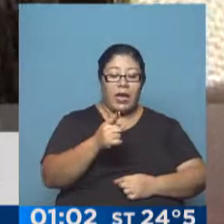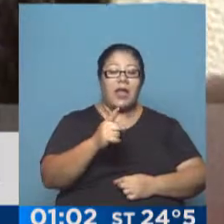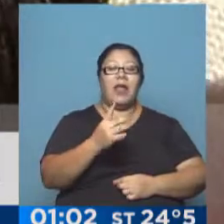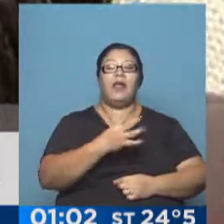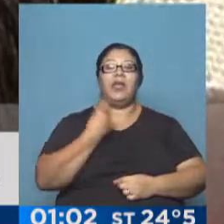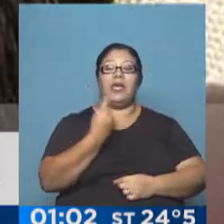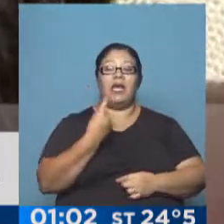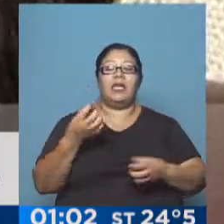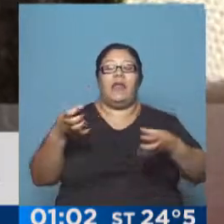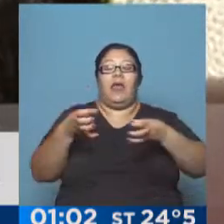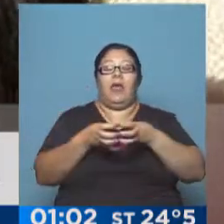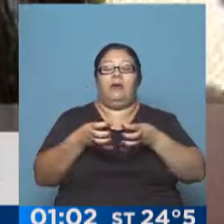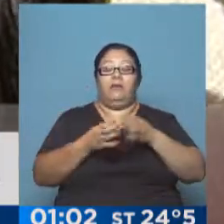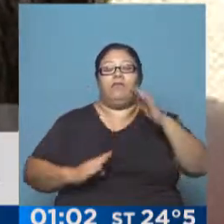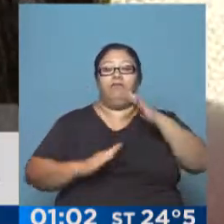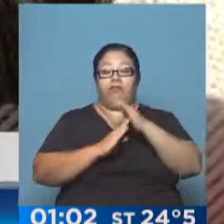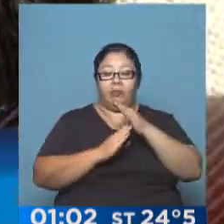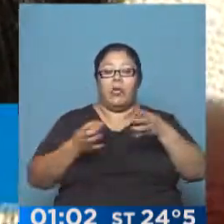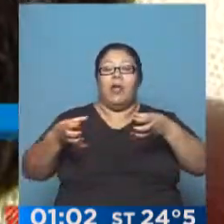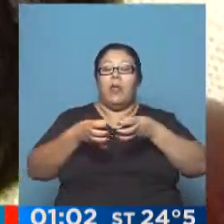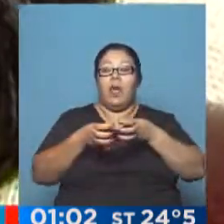parlamentarios por ser diputada del Mercosur.